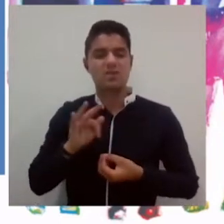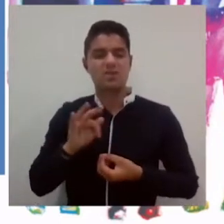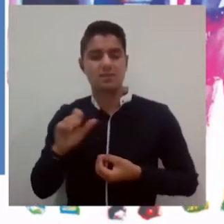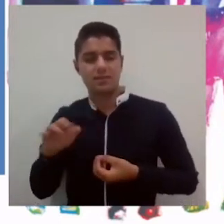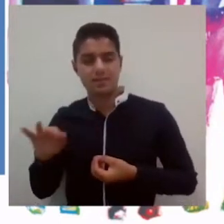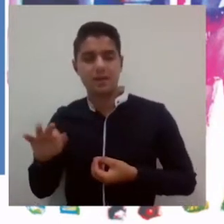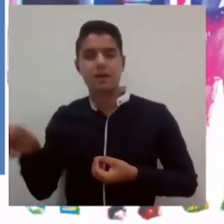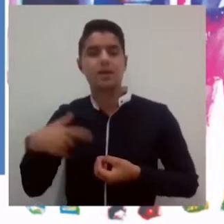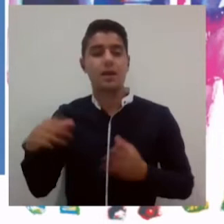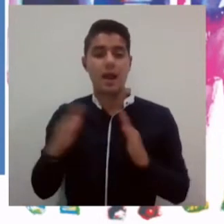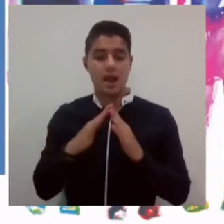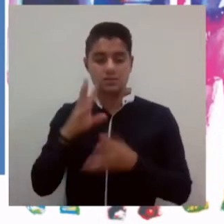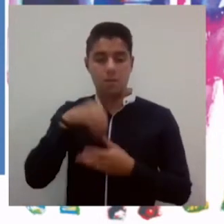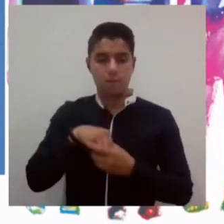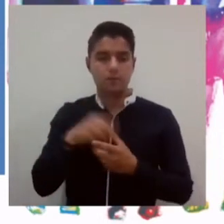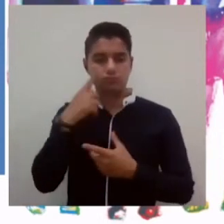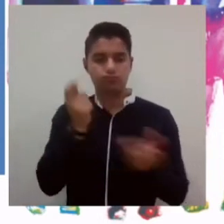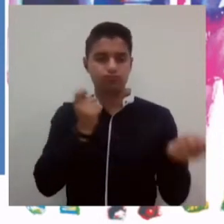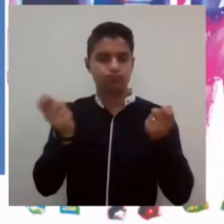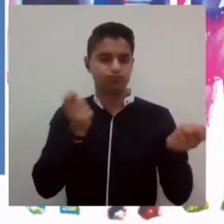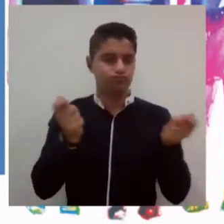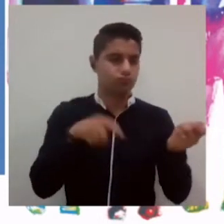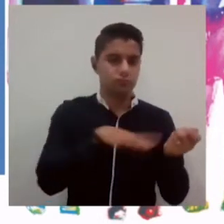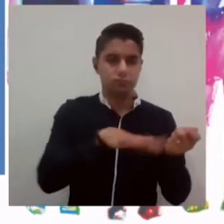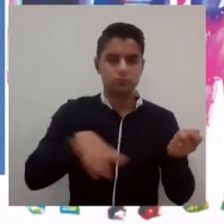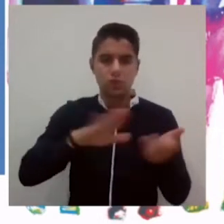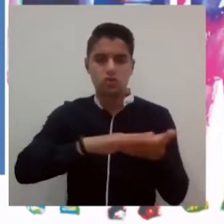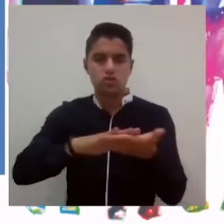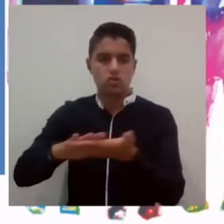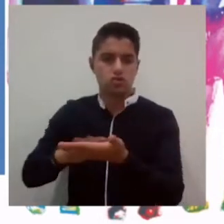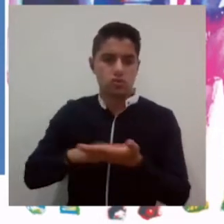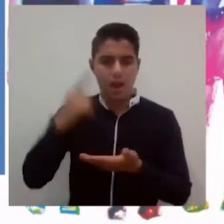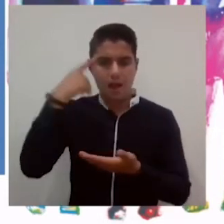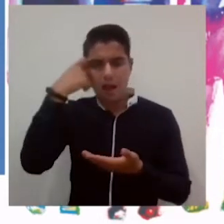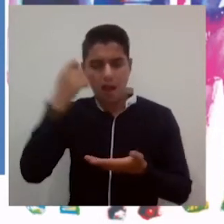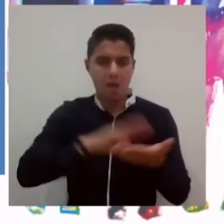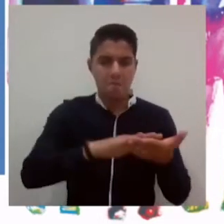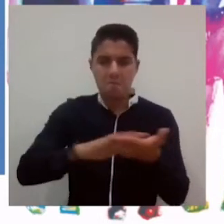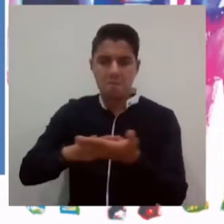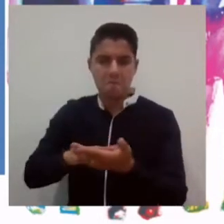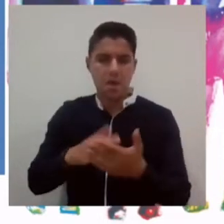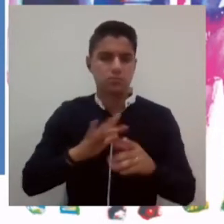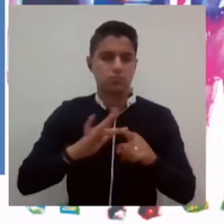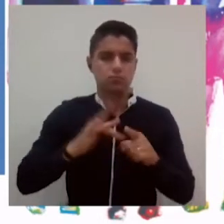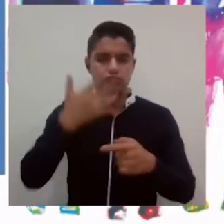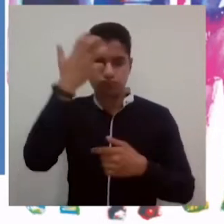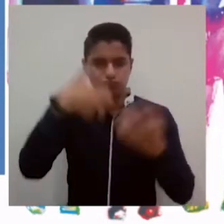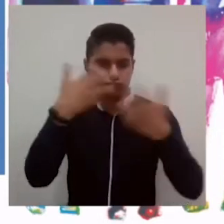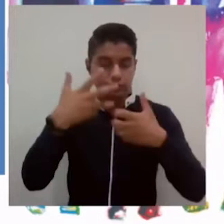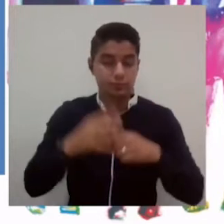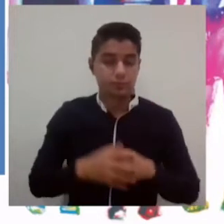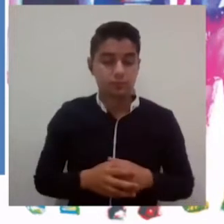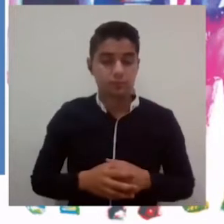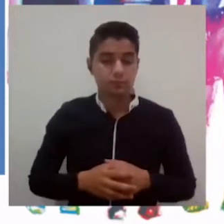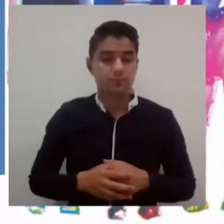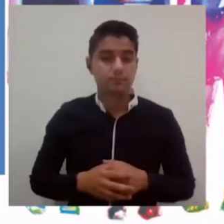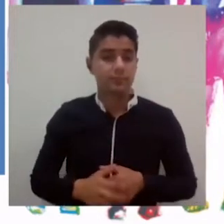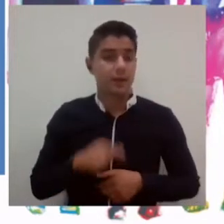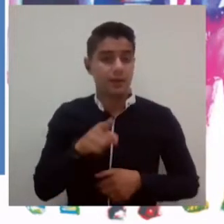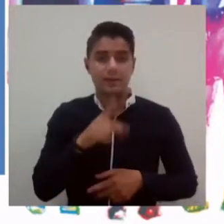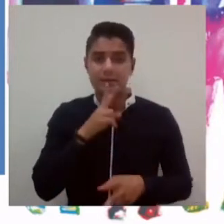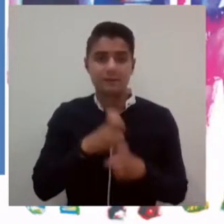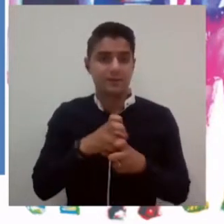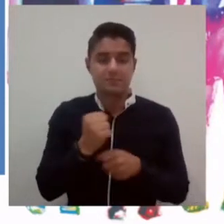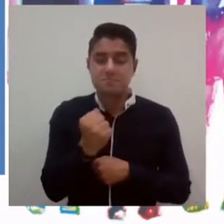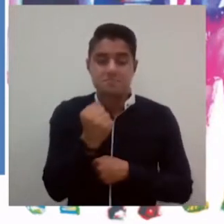encontrar una solución a los diferentes retos que implicaba la aplicación de estas pruebas en uno de los momentos más difíciles en los últimos